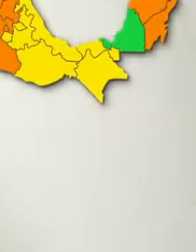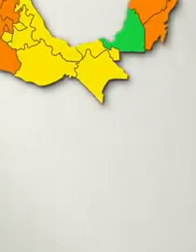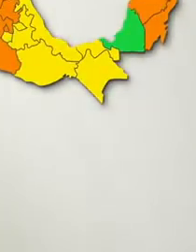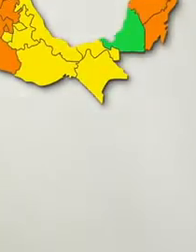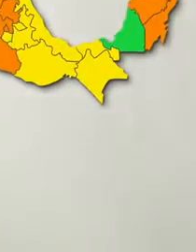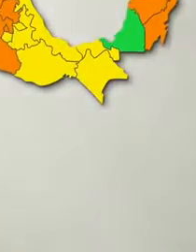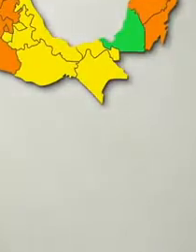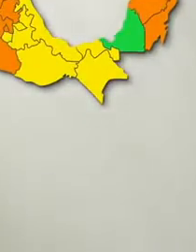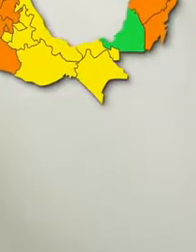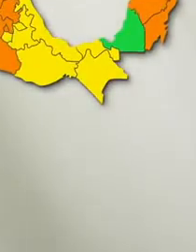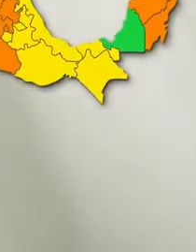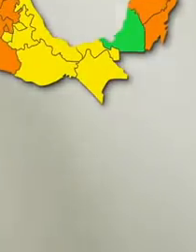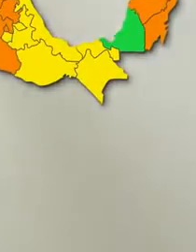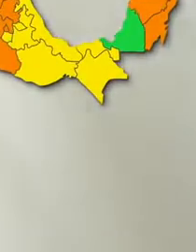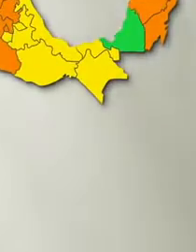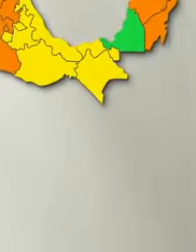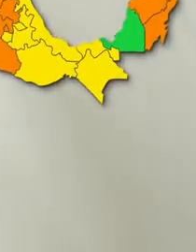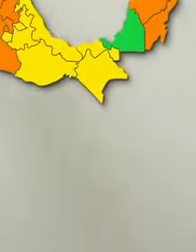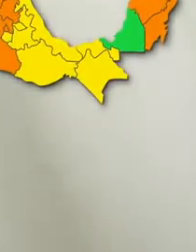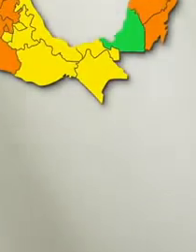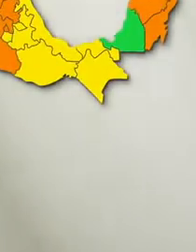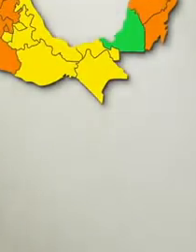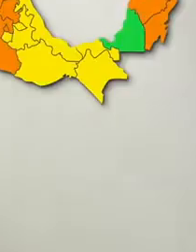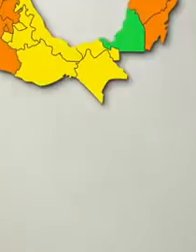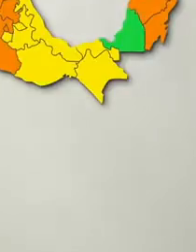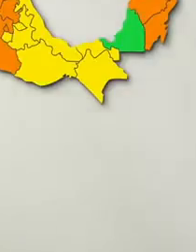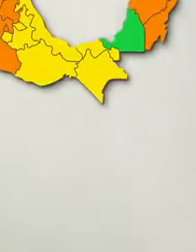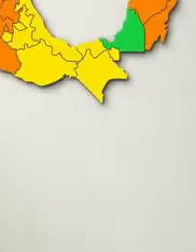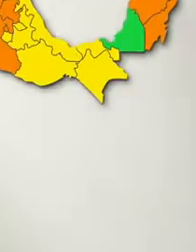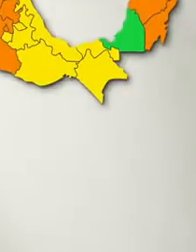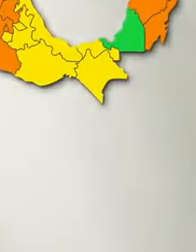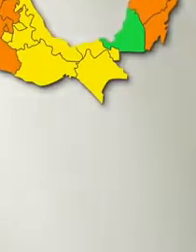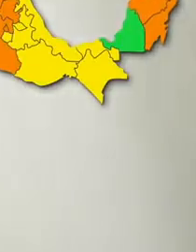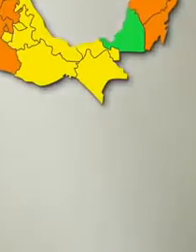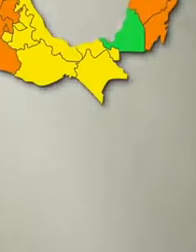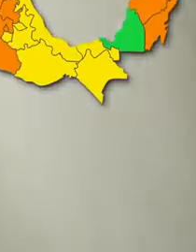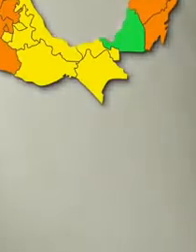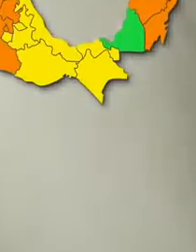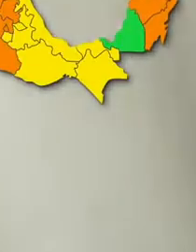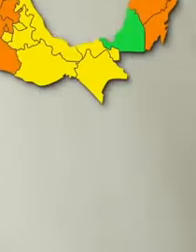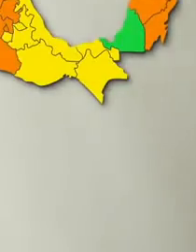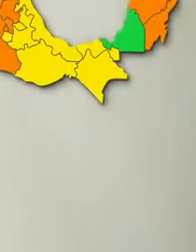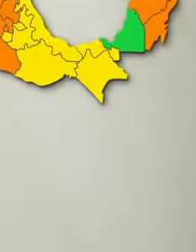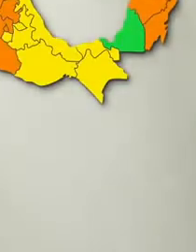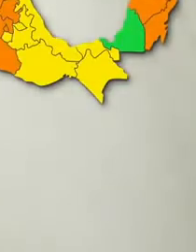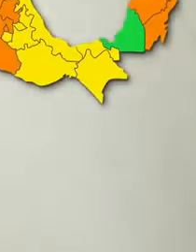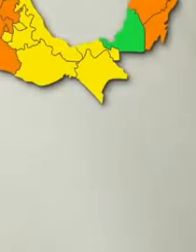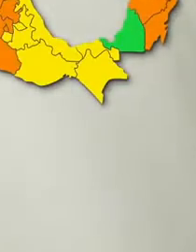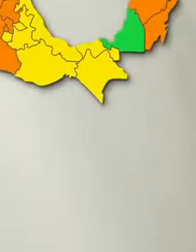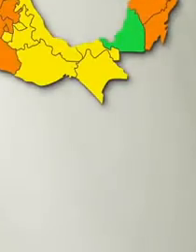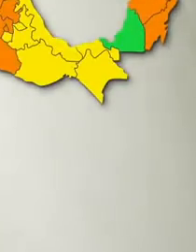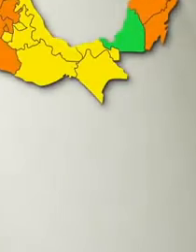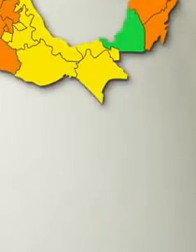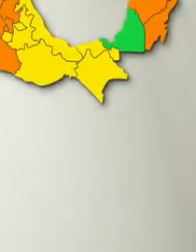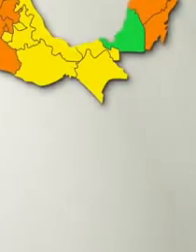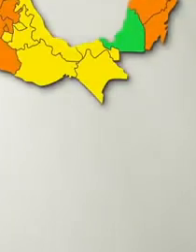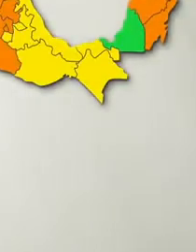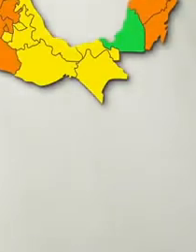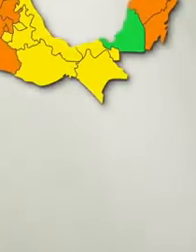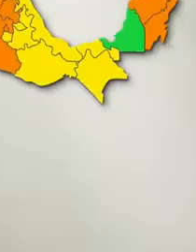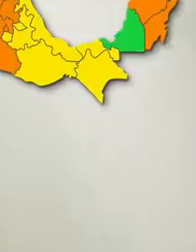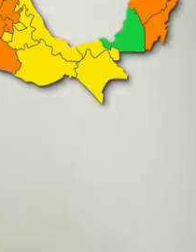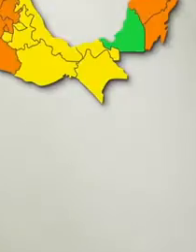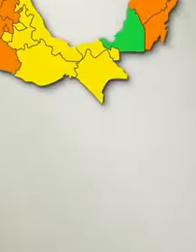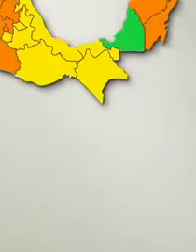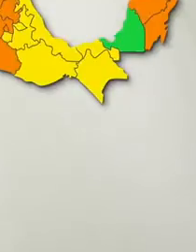casos activos y 101,684 casos sospechosos de COVID-19. 89,814